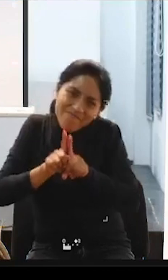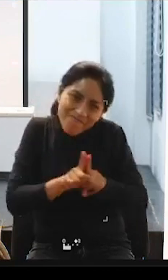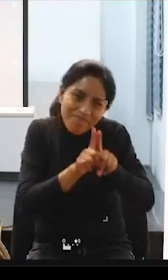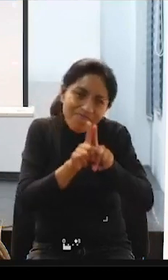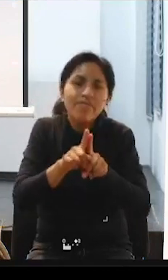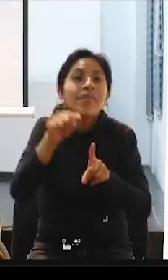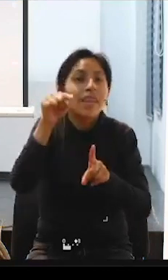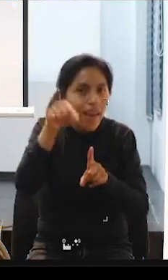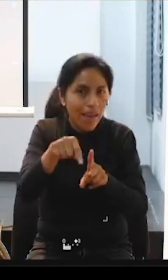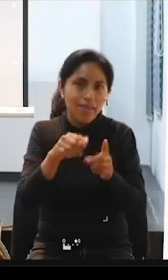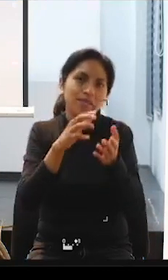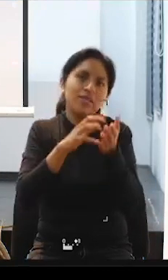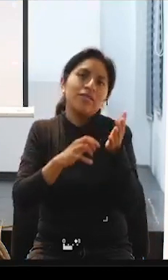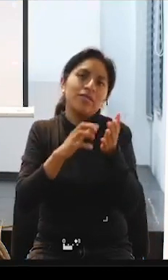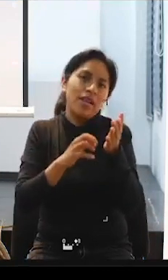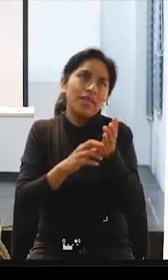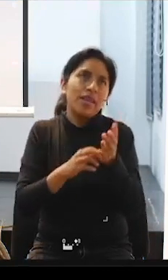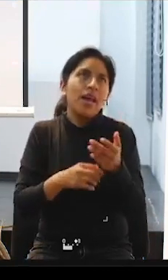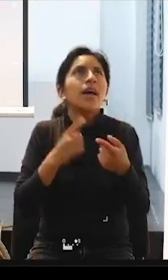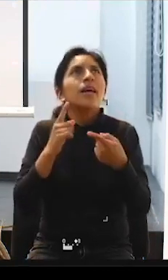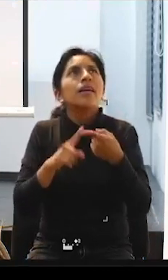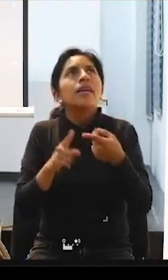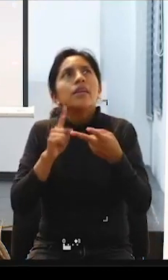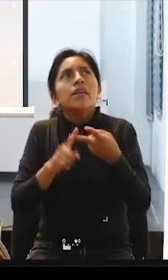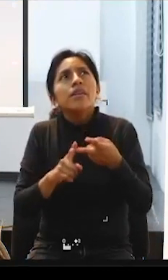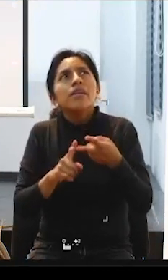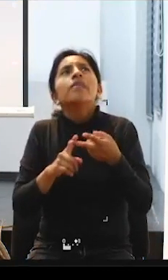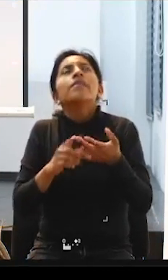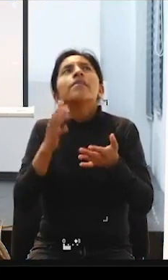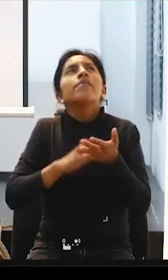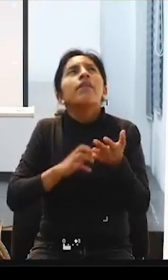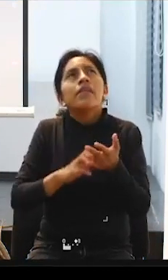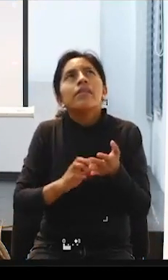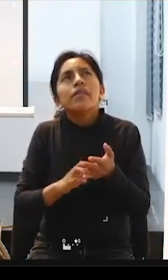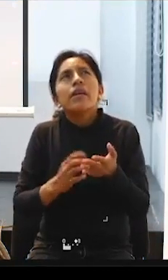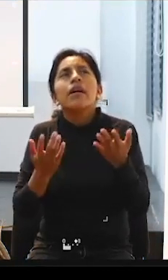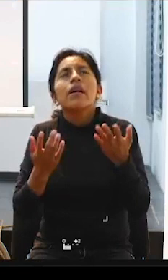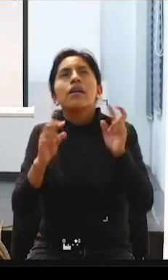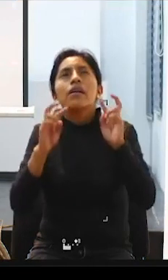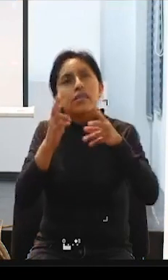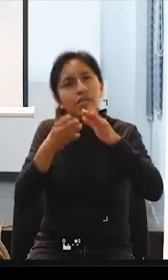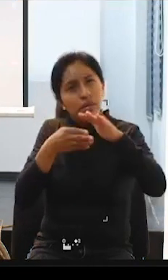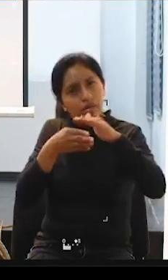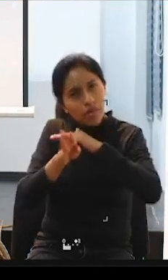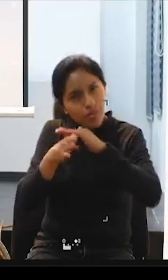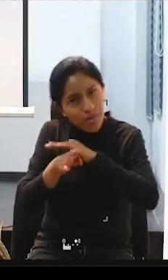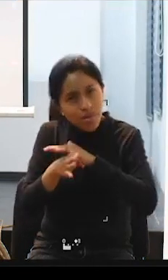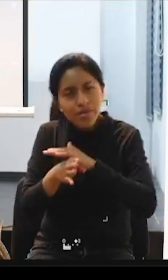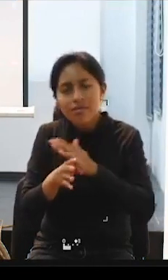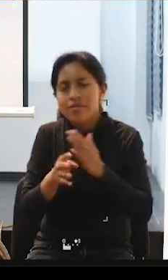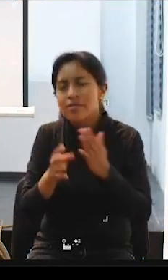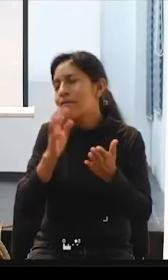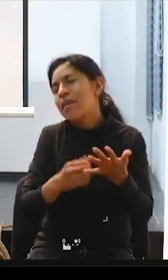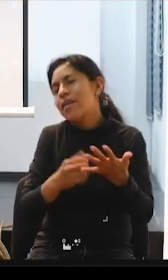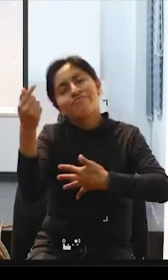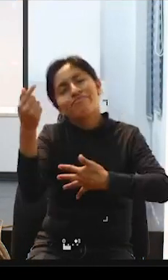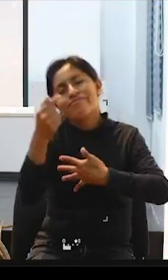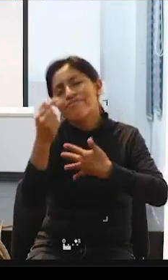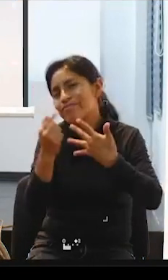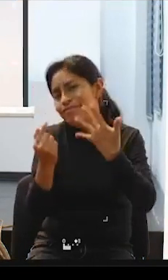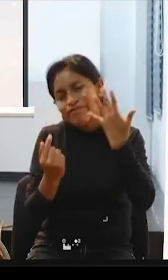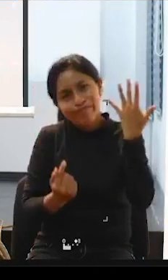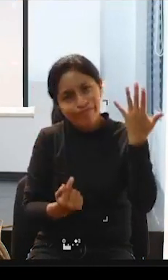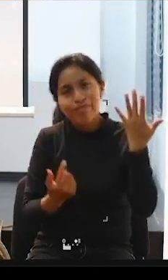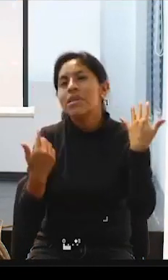falta. ¿Qué más falta? Bueno, a nivel accesibilidad falta un montón, hemos